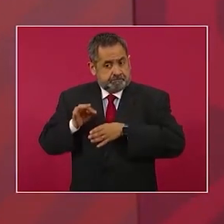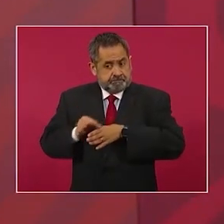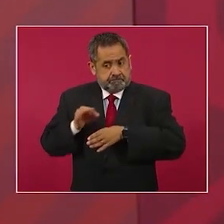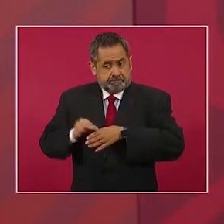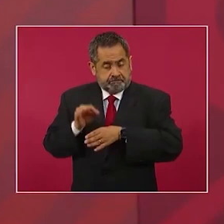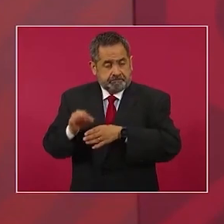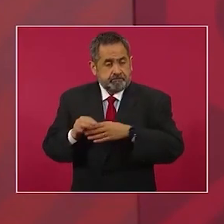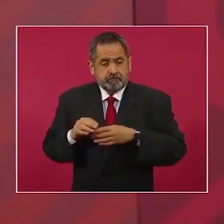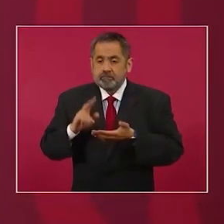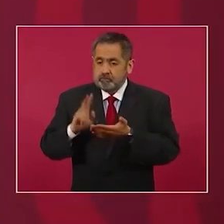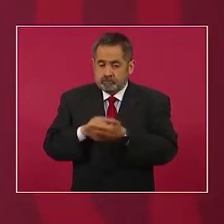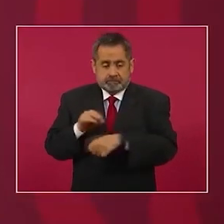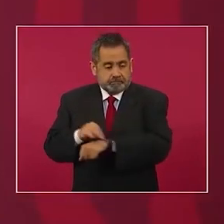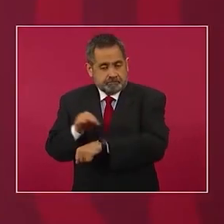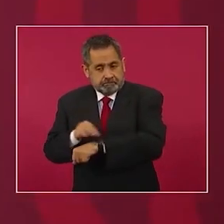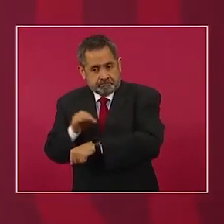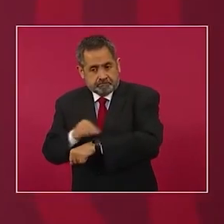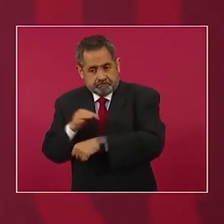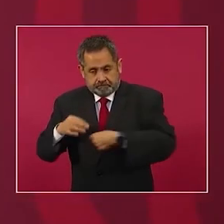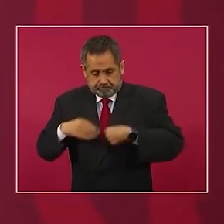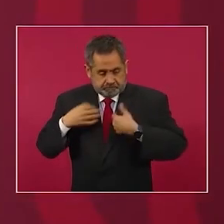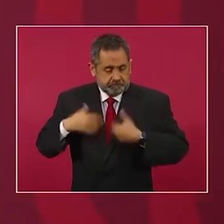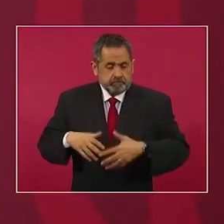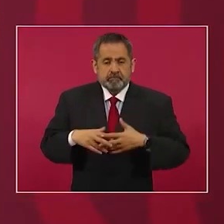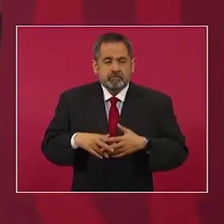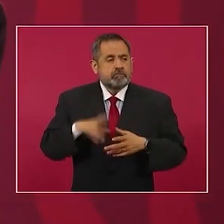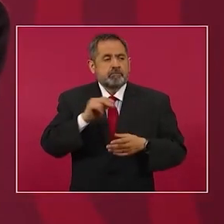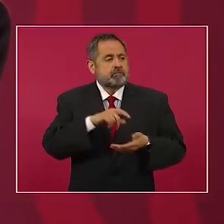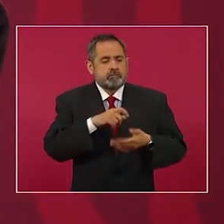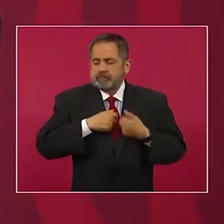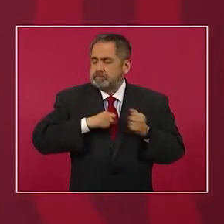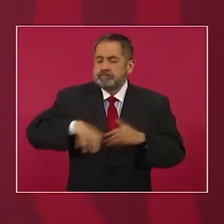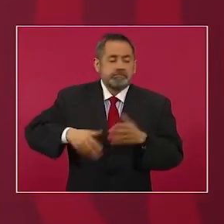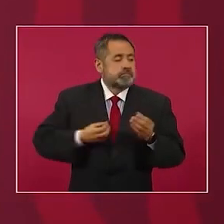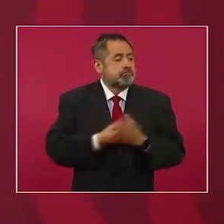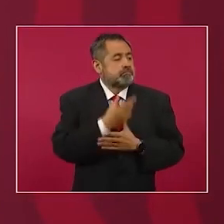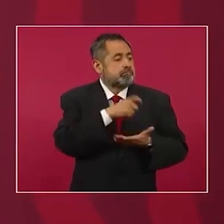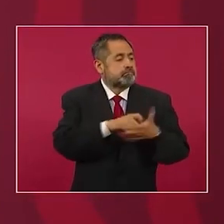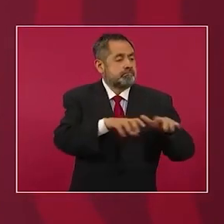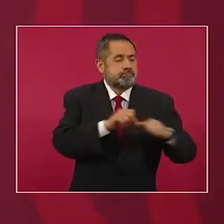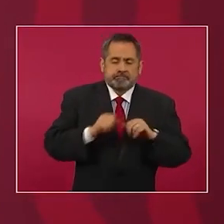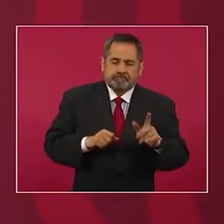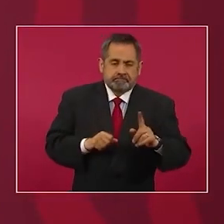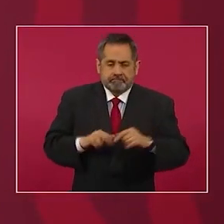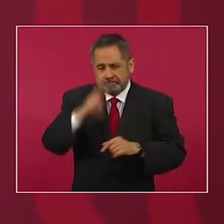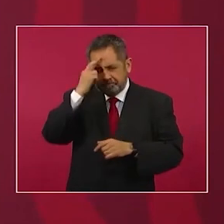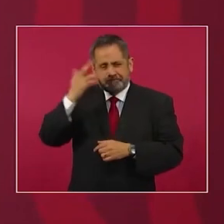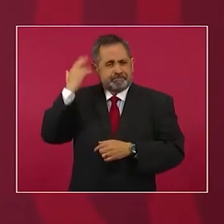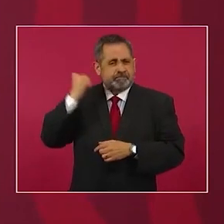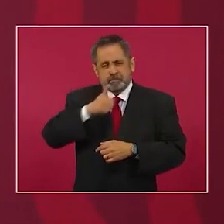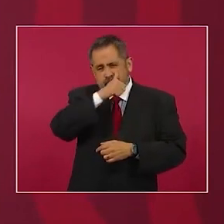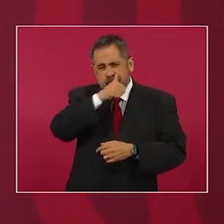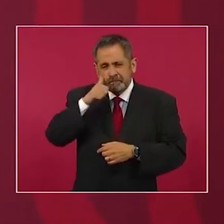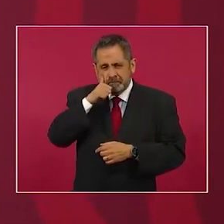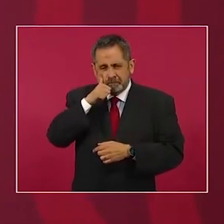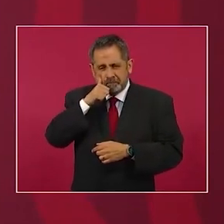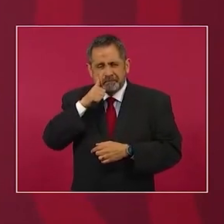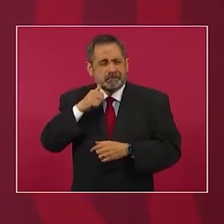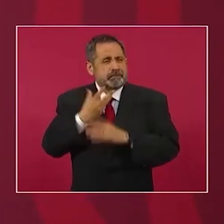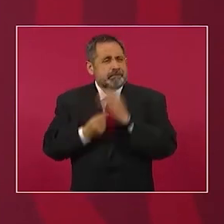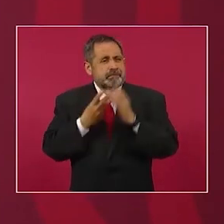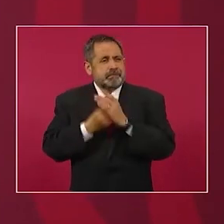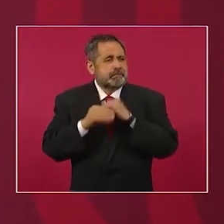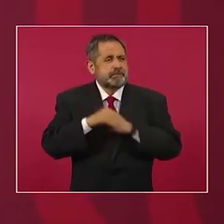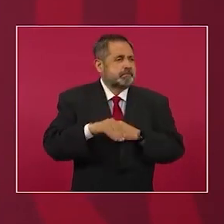Cuando regresa el presidente Juárez, después del triunfo de la República sobre el